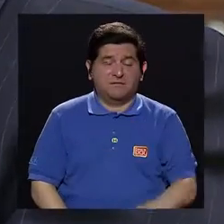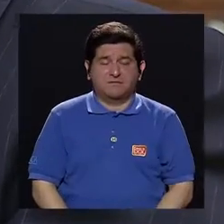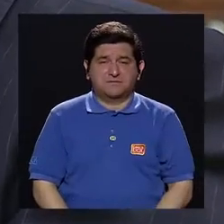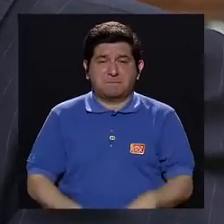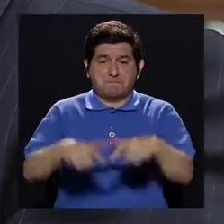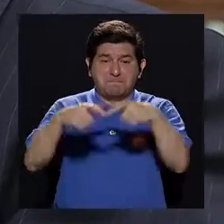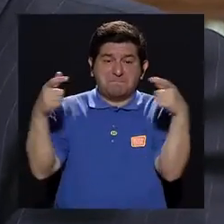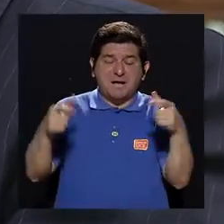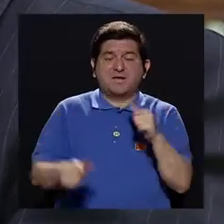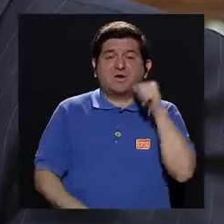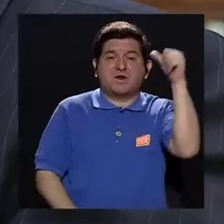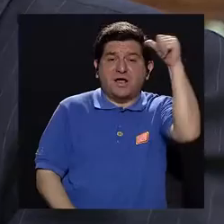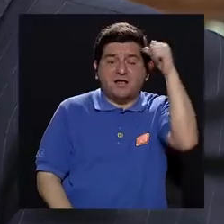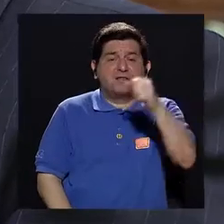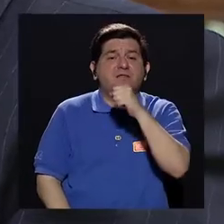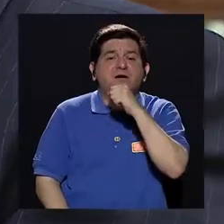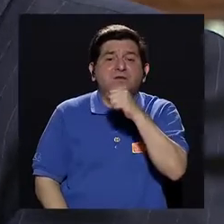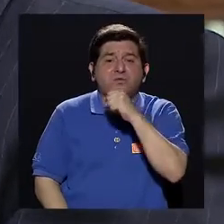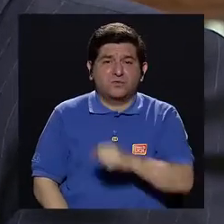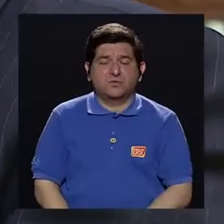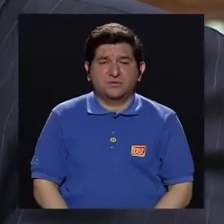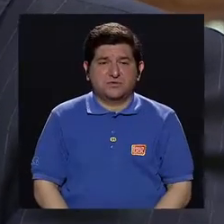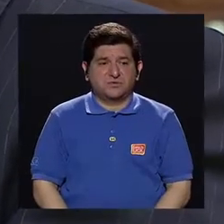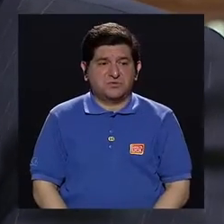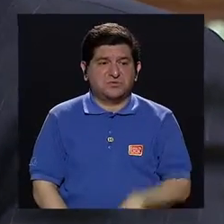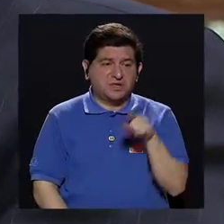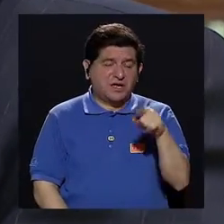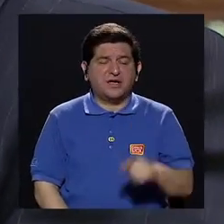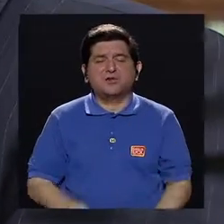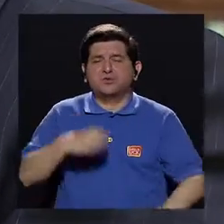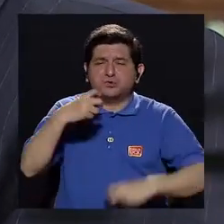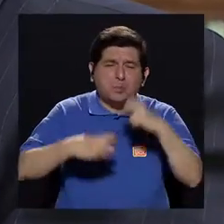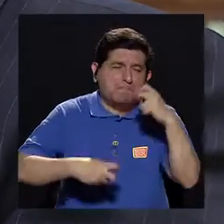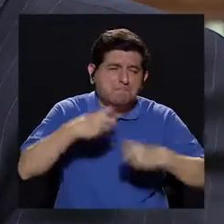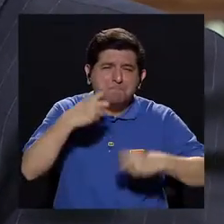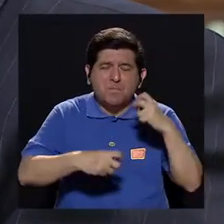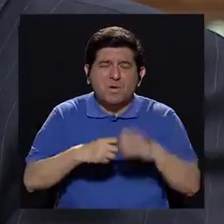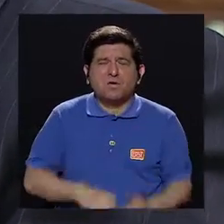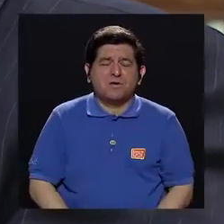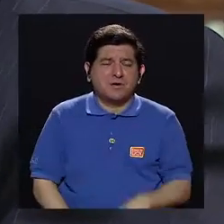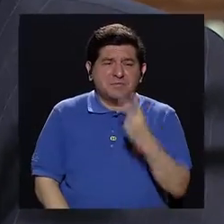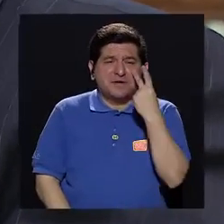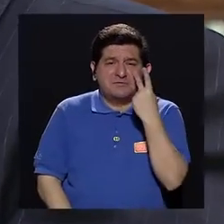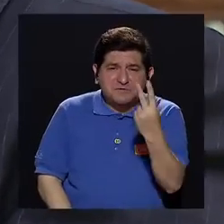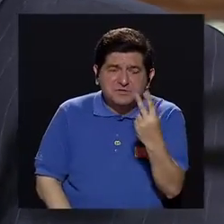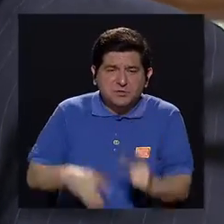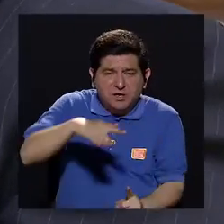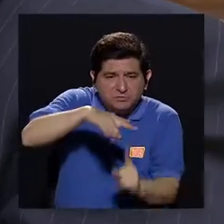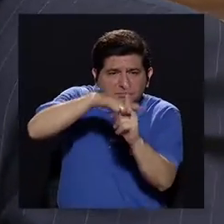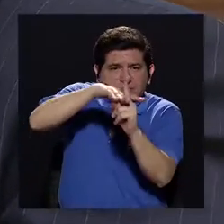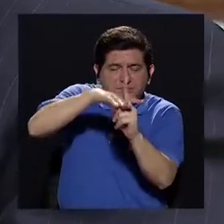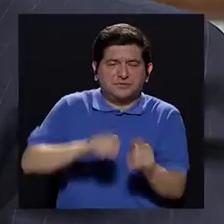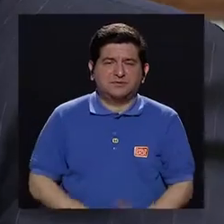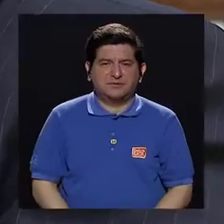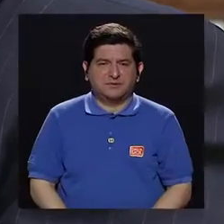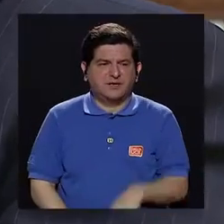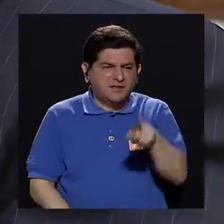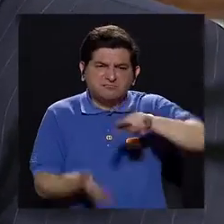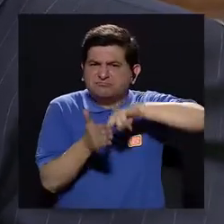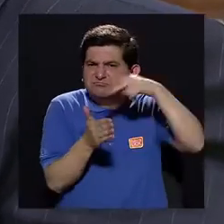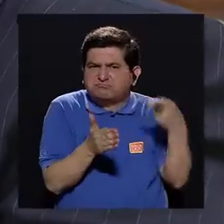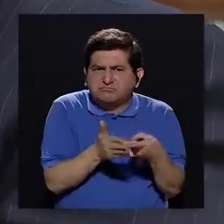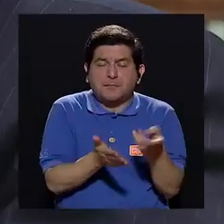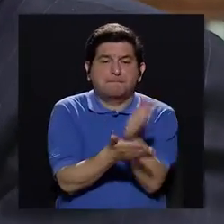La mayoría de nuestros adultos van teniendo problemas de agudeza visual. En este